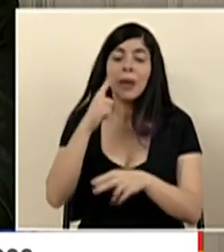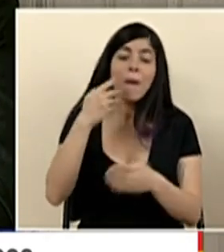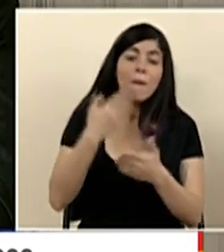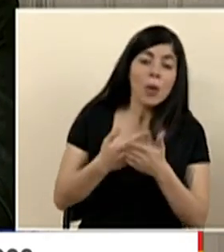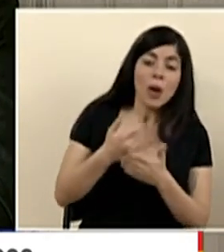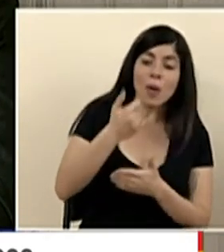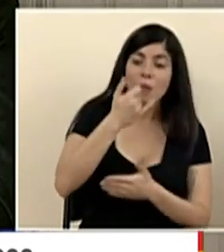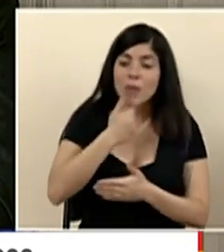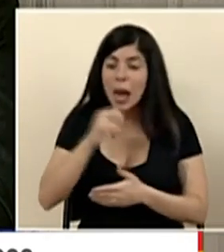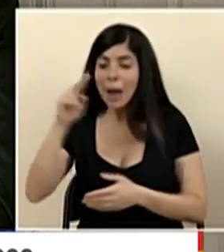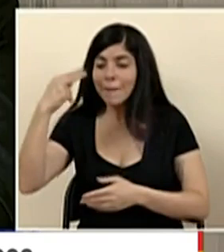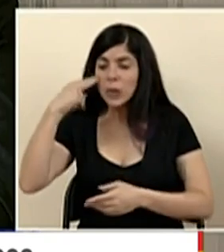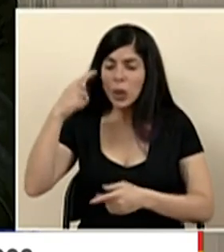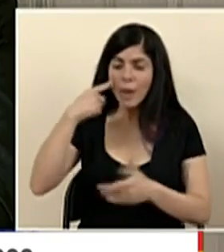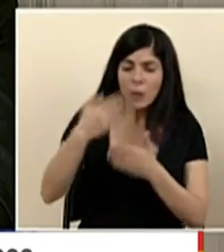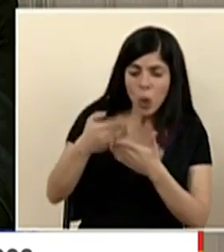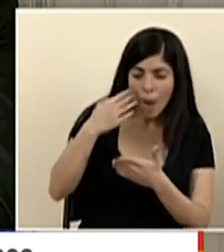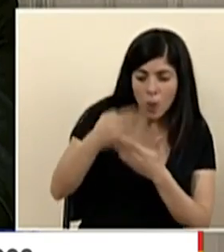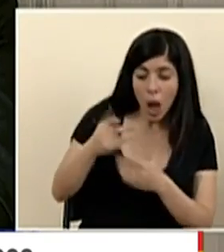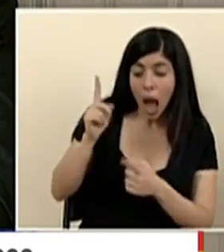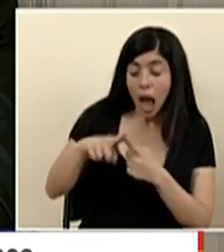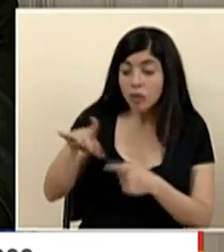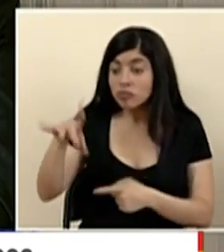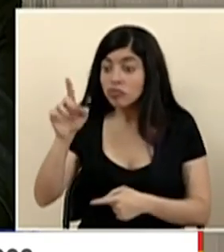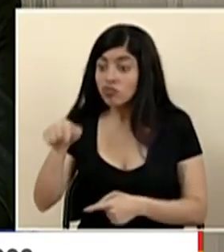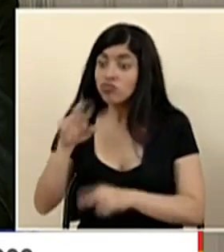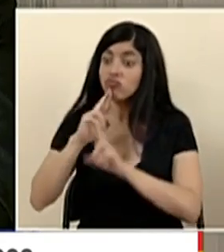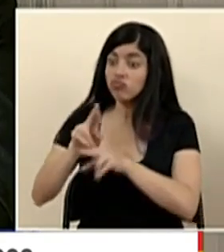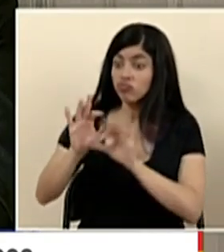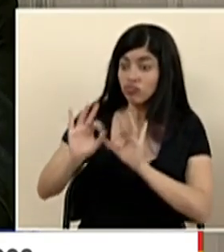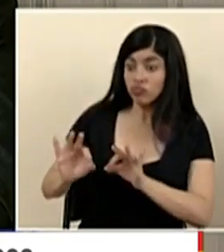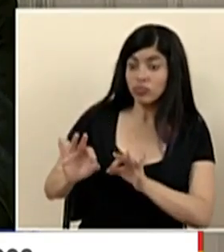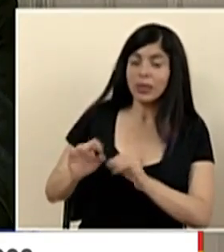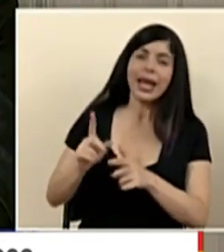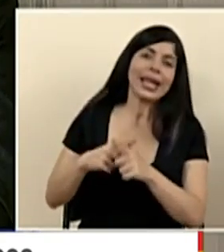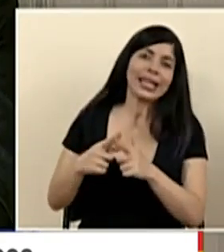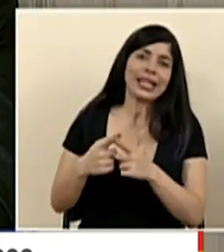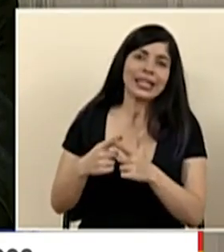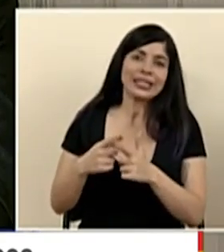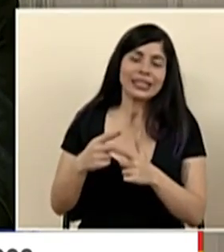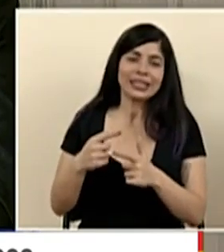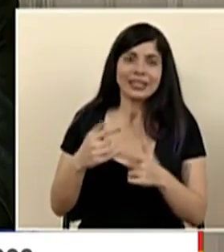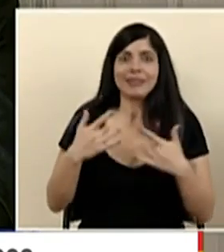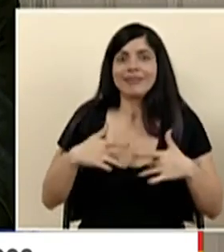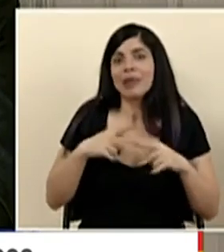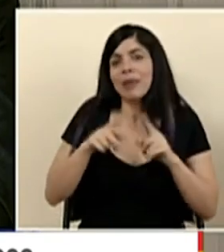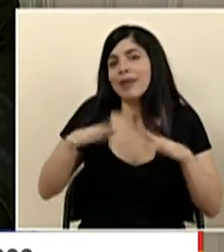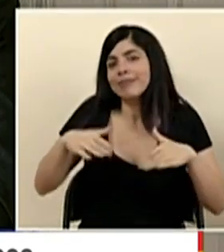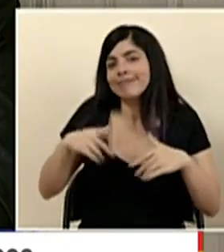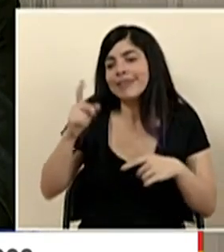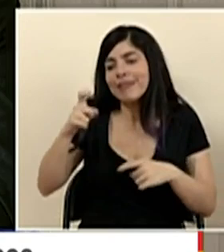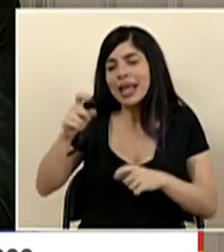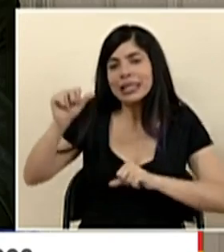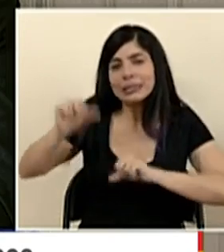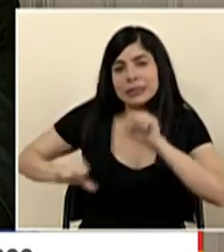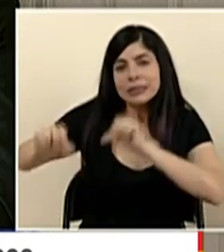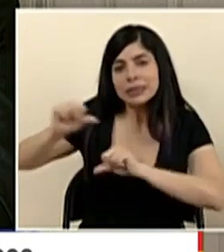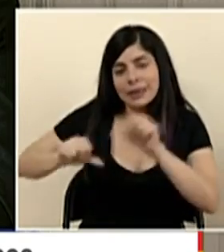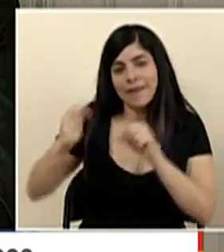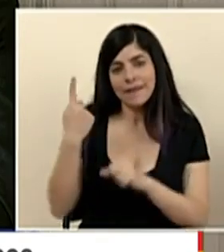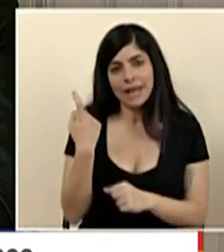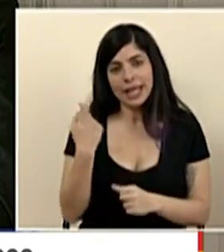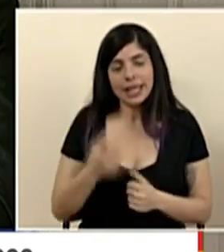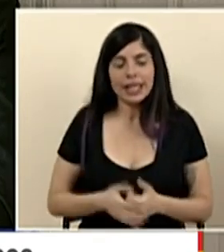dirigida por hipótesis entonces no es una evasiva es una realidad todavía tenemos que hacer mucha experimentación